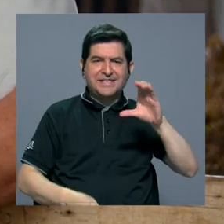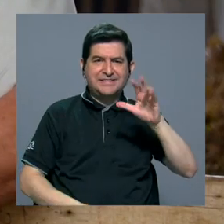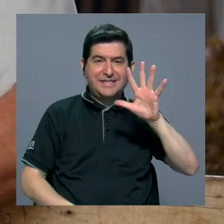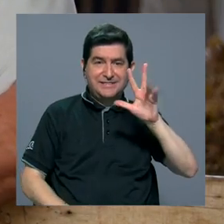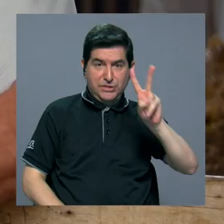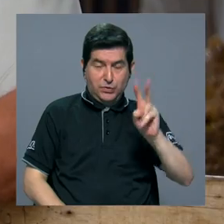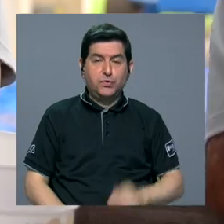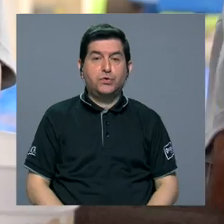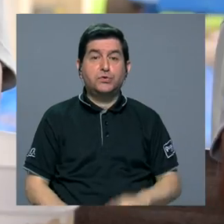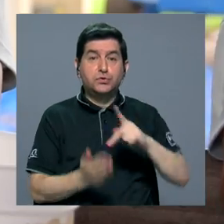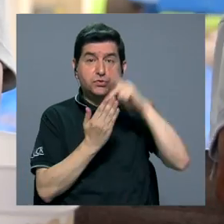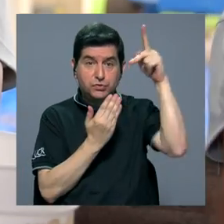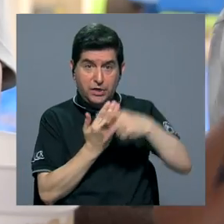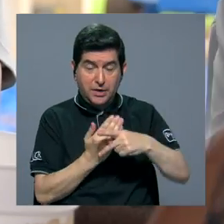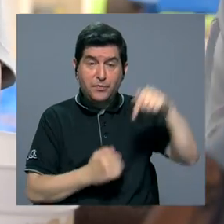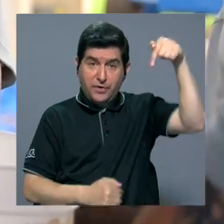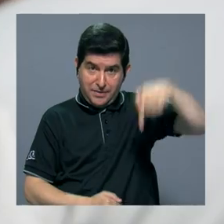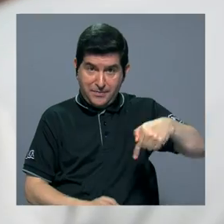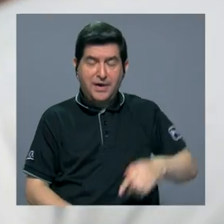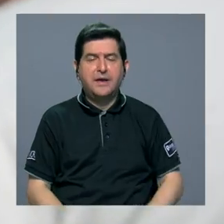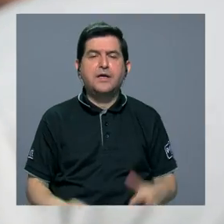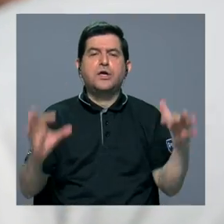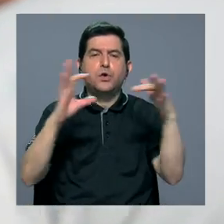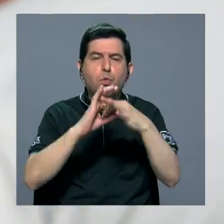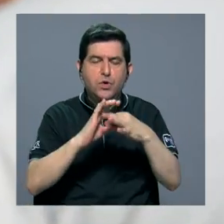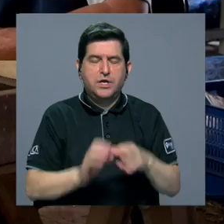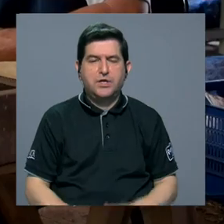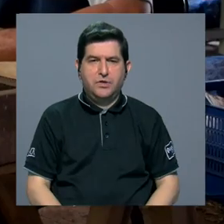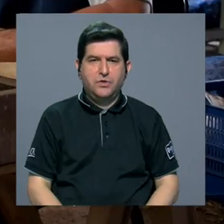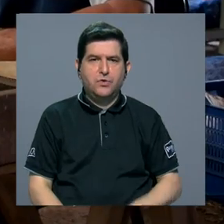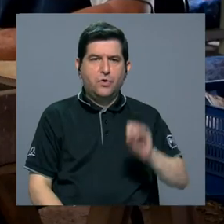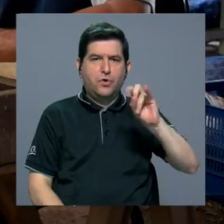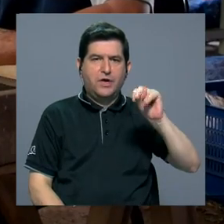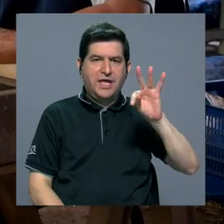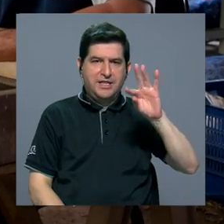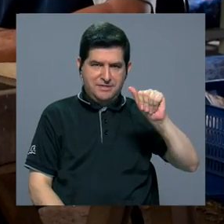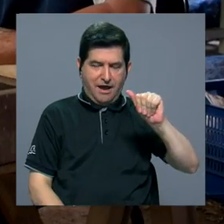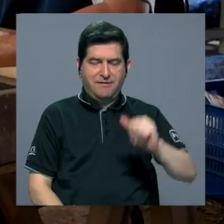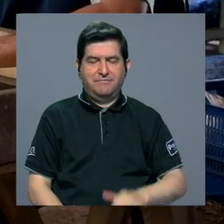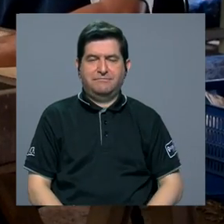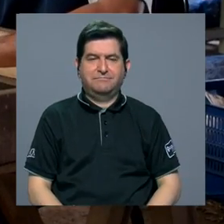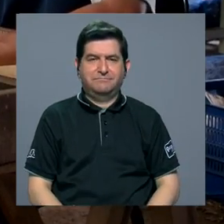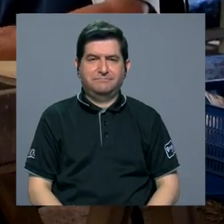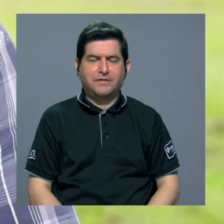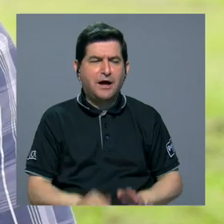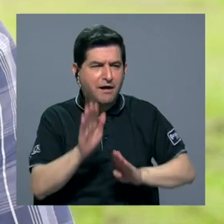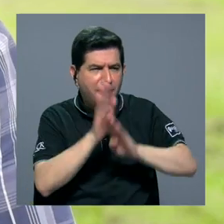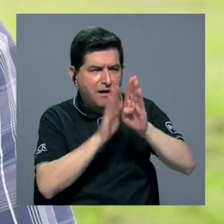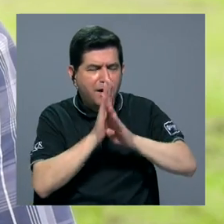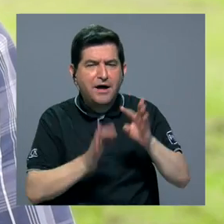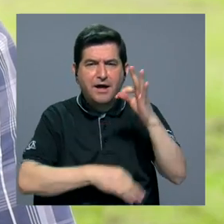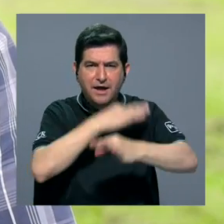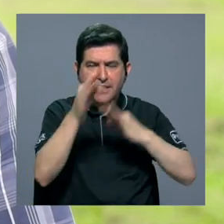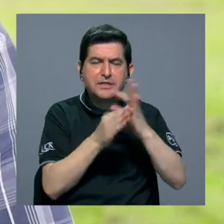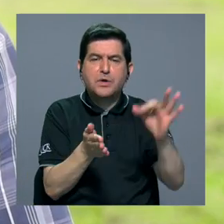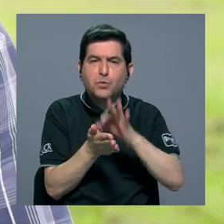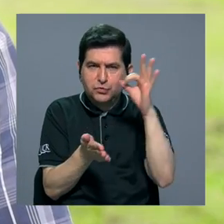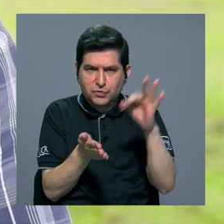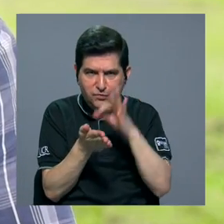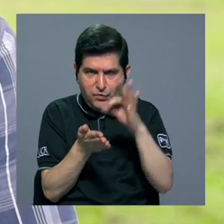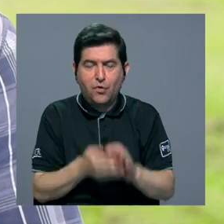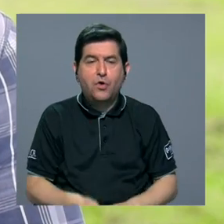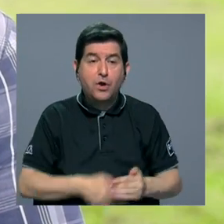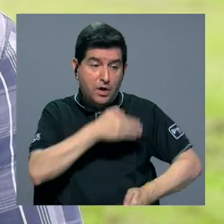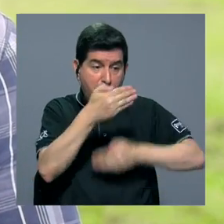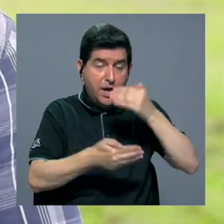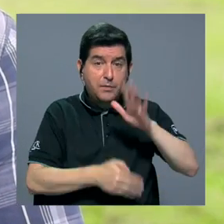Entonces acá el programa de los humidosas, en conjunto con el INTA, desarrollamos las variedades de frijol y en